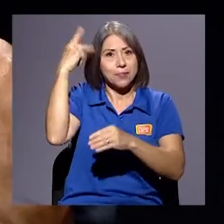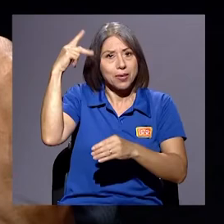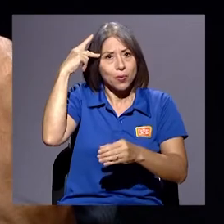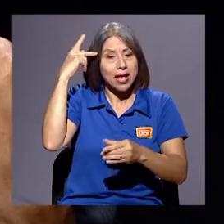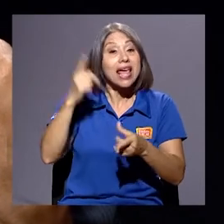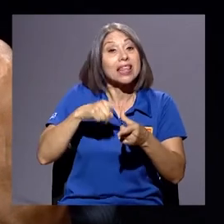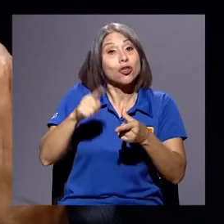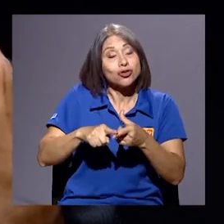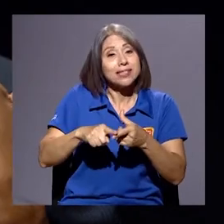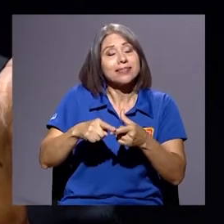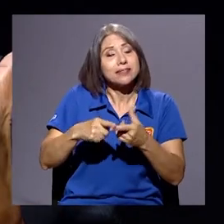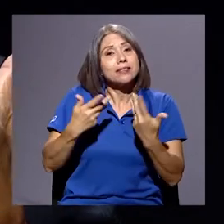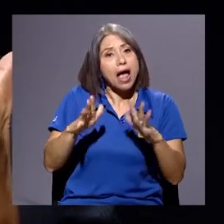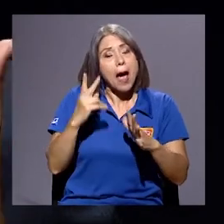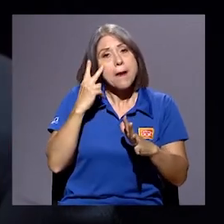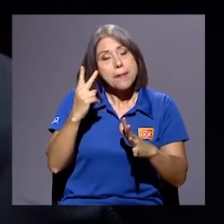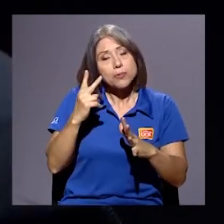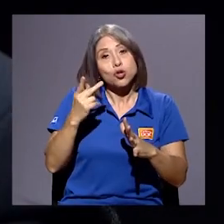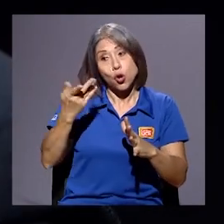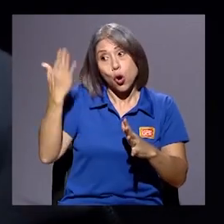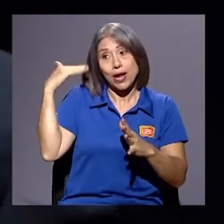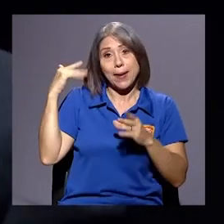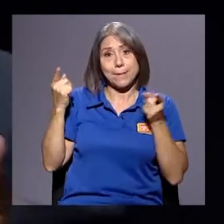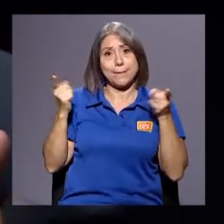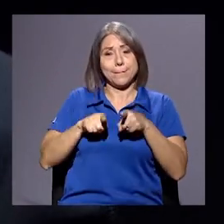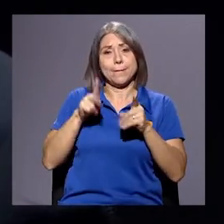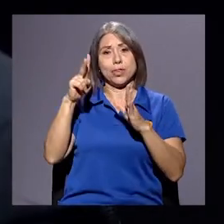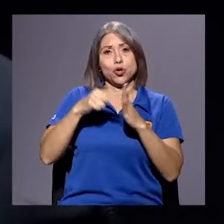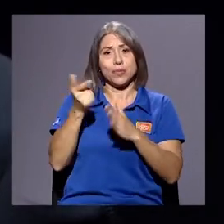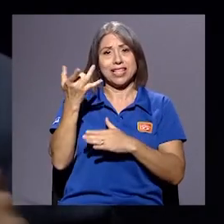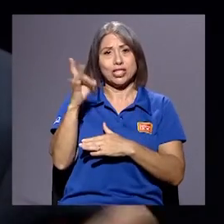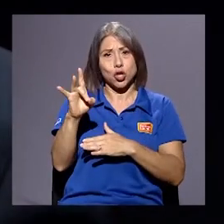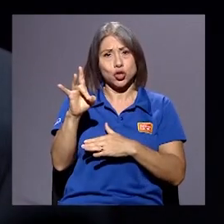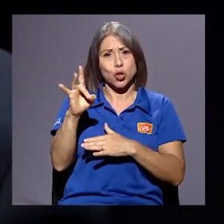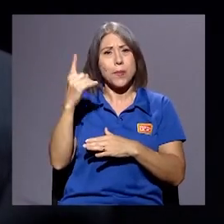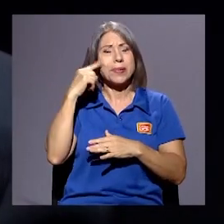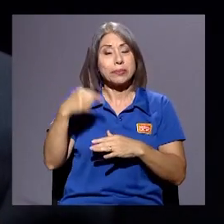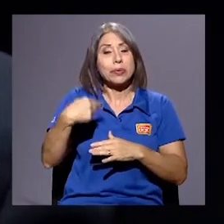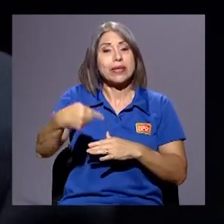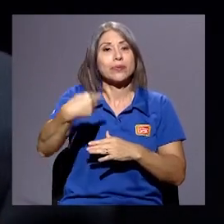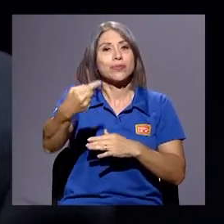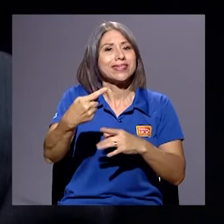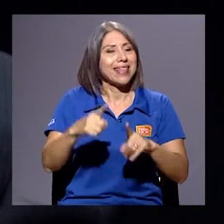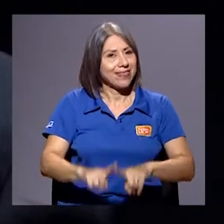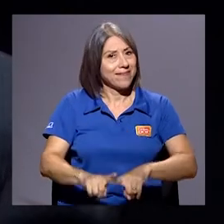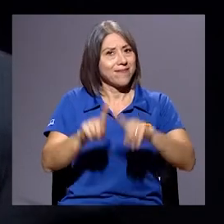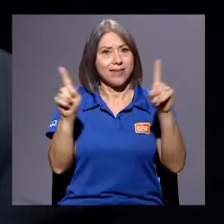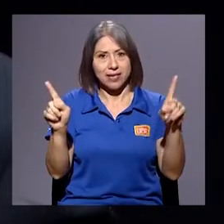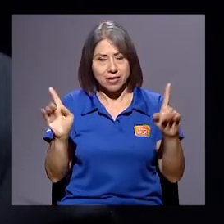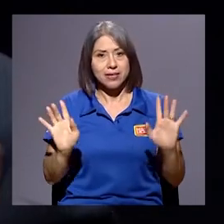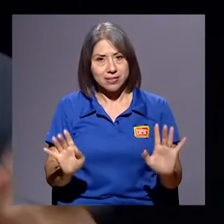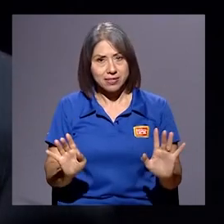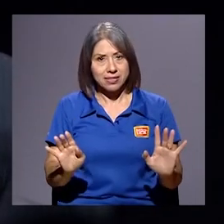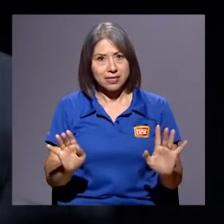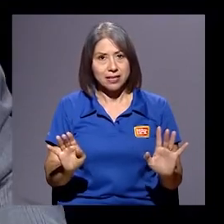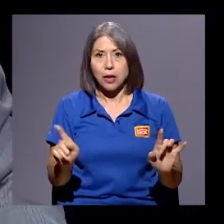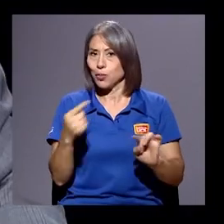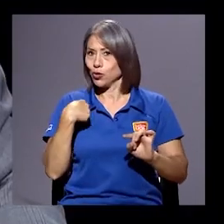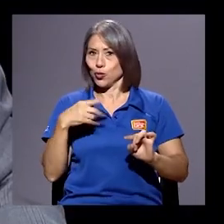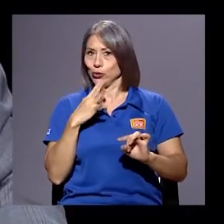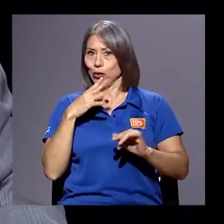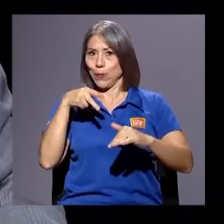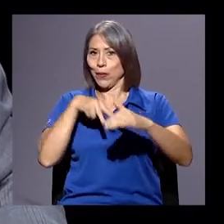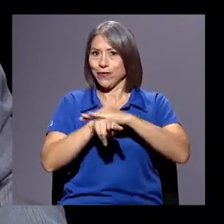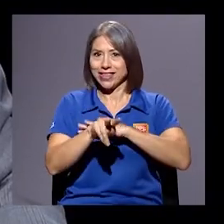en 2018, estamos orientándonos hacia otras condiciones totalmente distintas, sin profetizar. Me